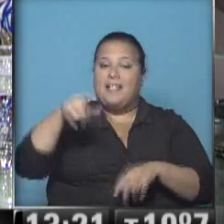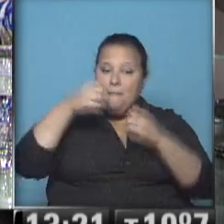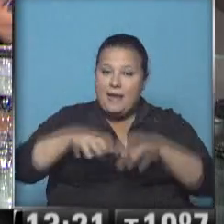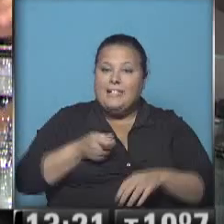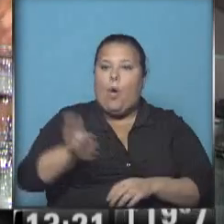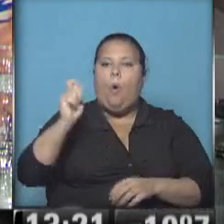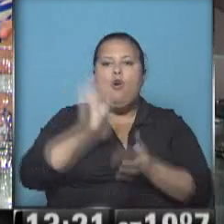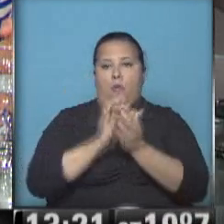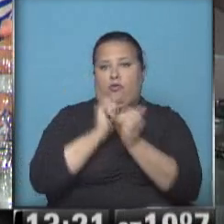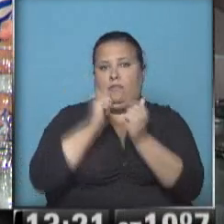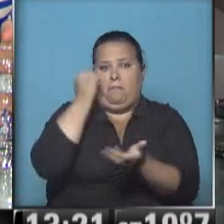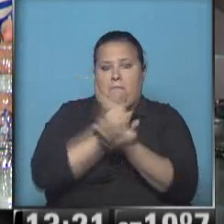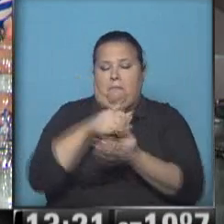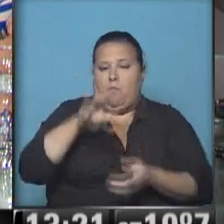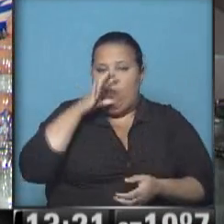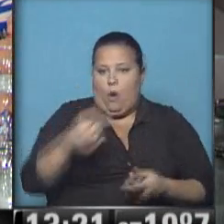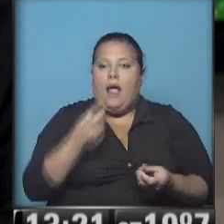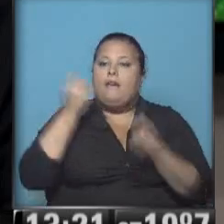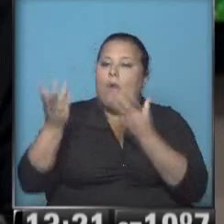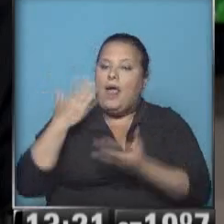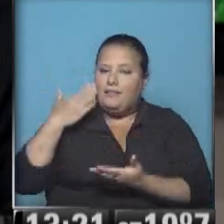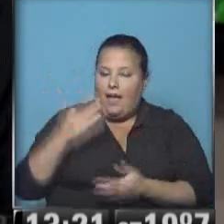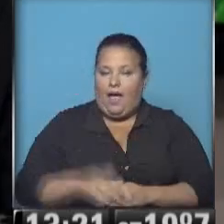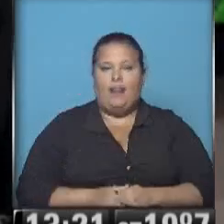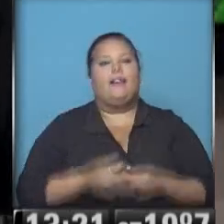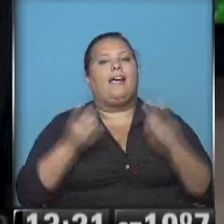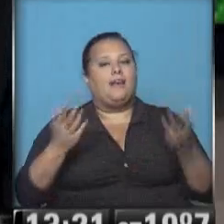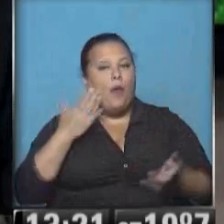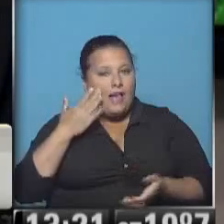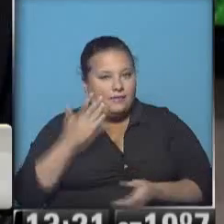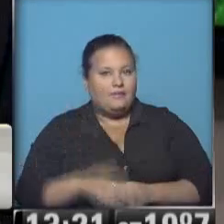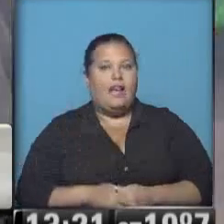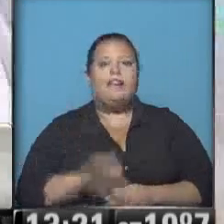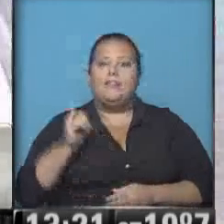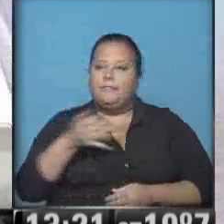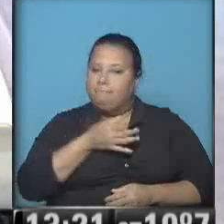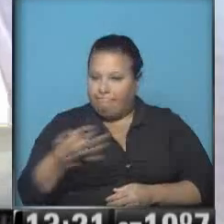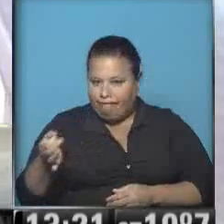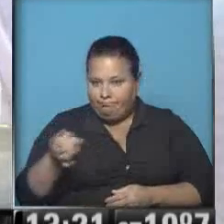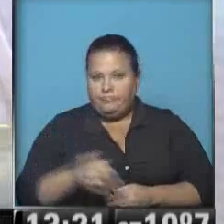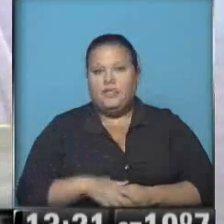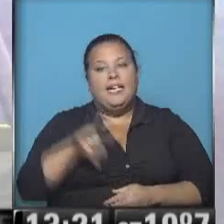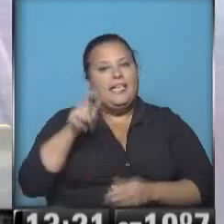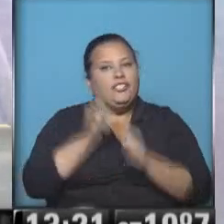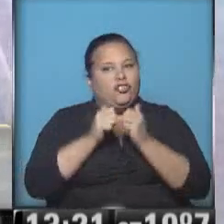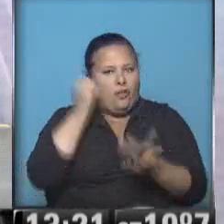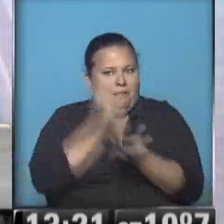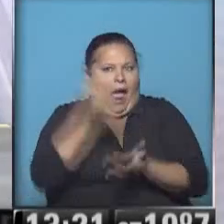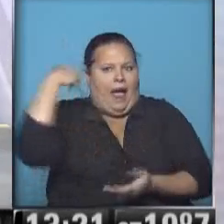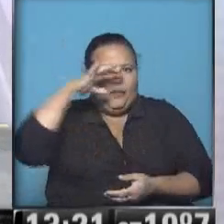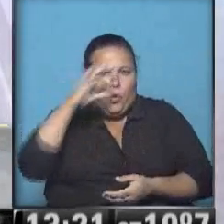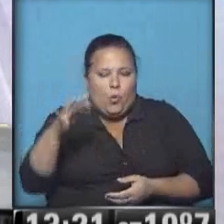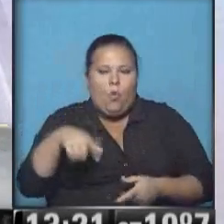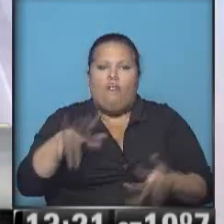de este juicio como histórico. Emilio Ruchasque, buenas tardes. ¿Qué tal? Buenas tardes, Roberto Agustín. Sí, realmente es histórico, más allá de algunos